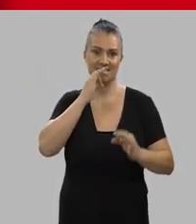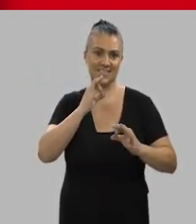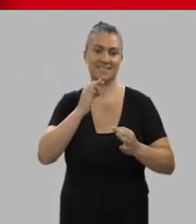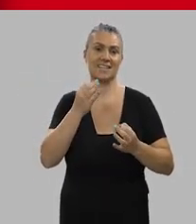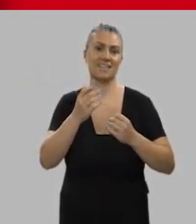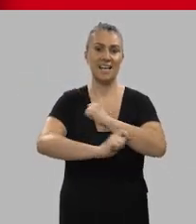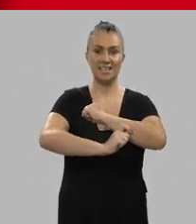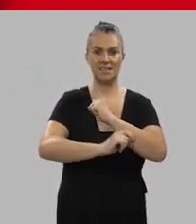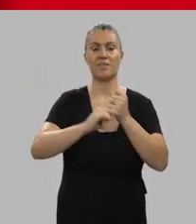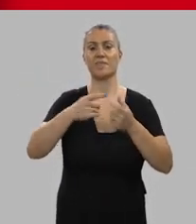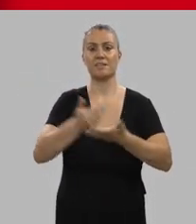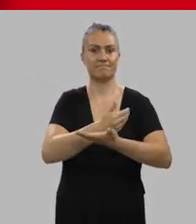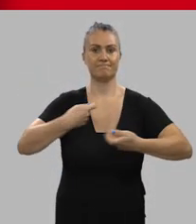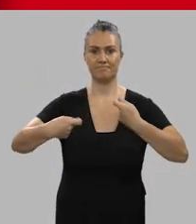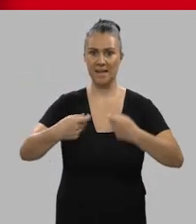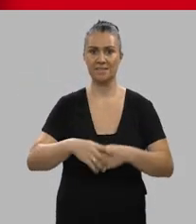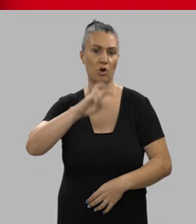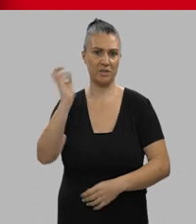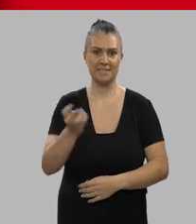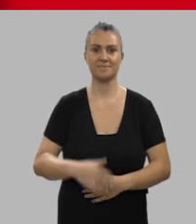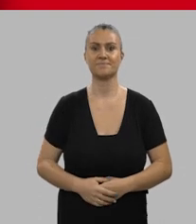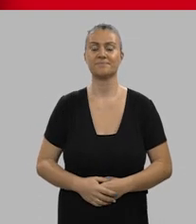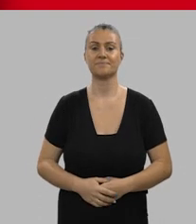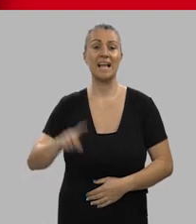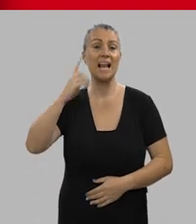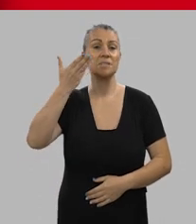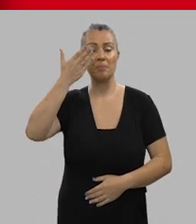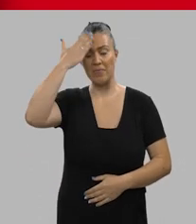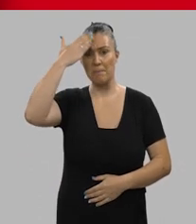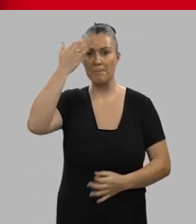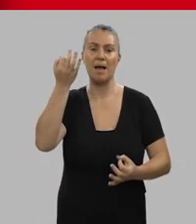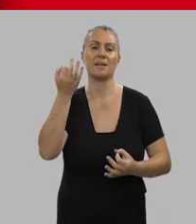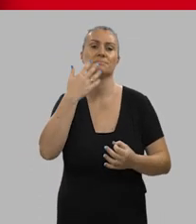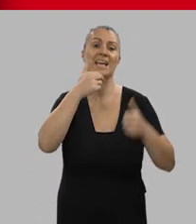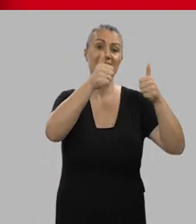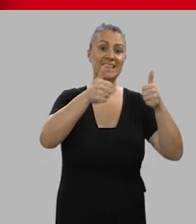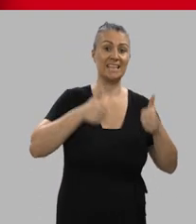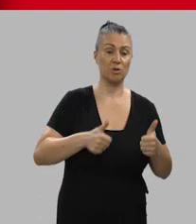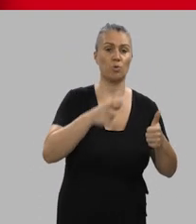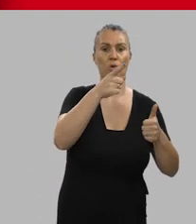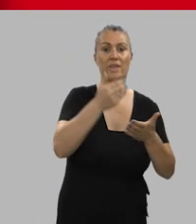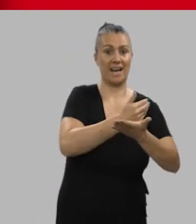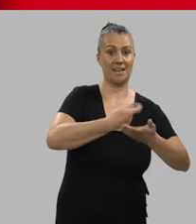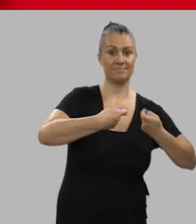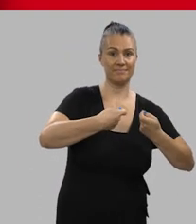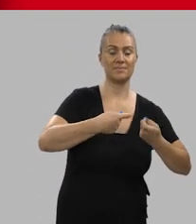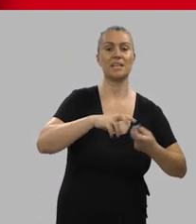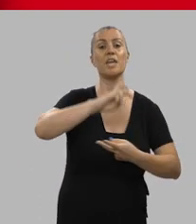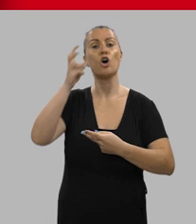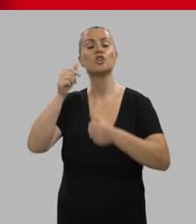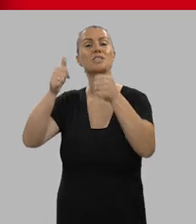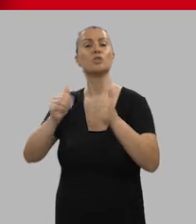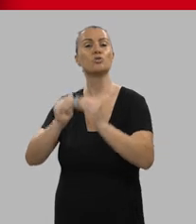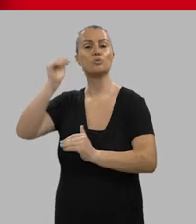Dueto, Clostinental y muchas otras. Las principales diferencias entre el título experto en Revenue Management y Big Data y el título